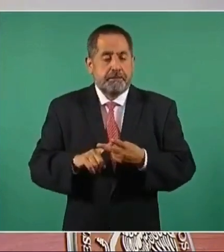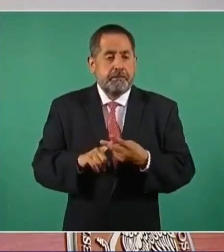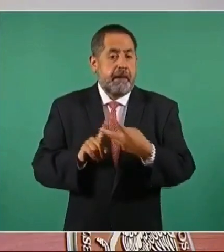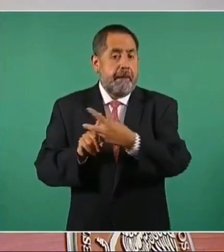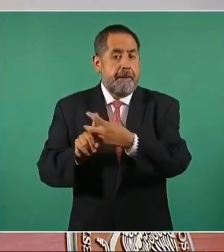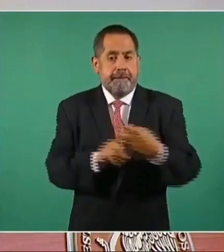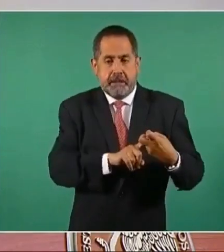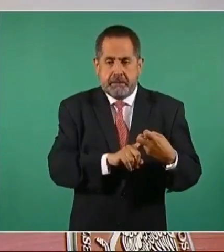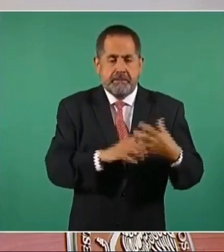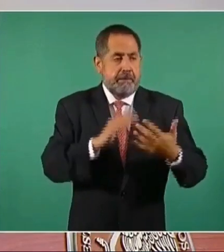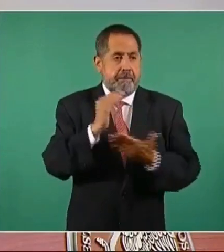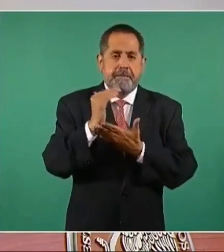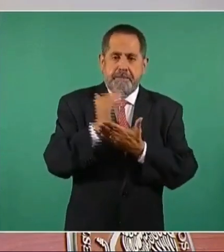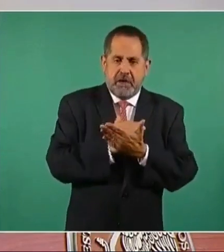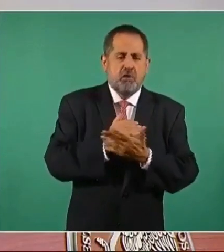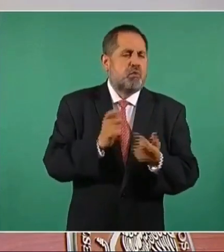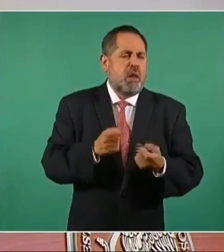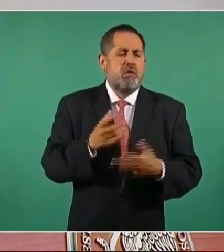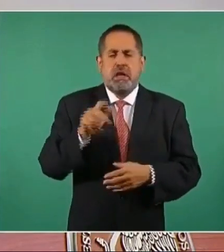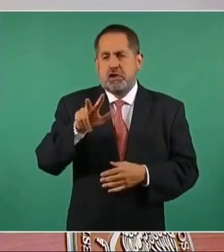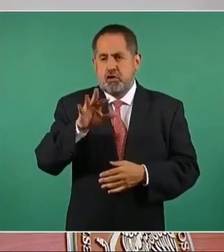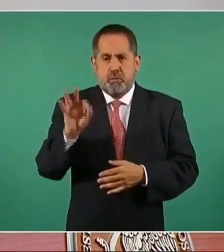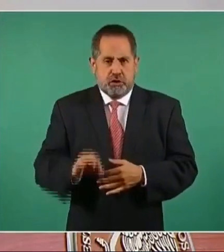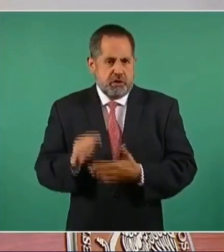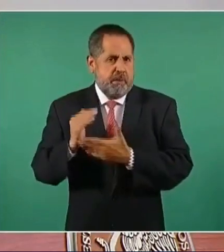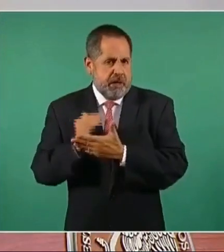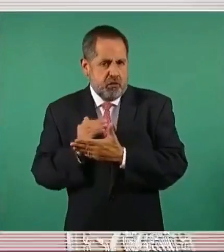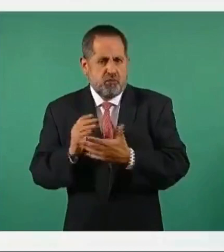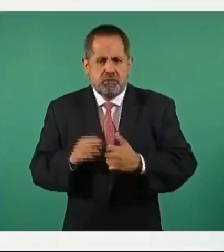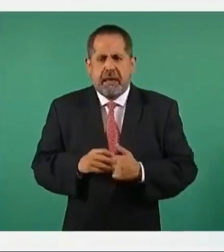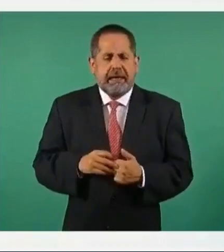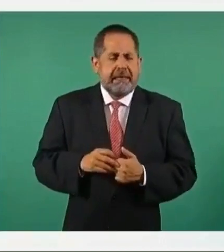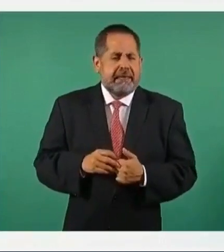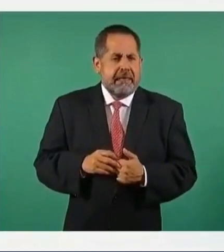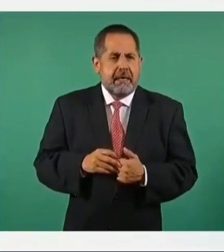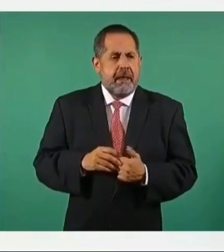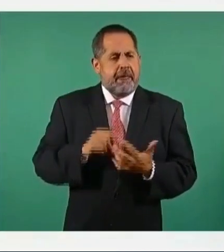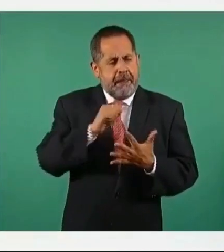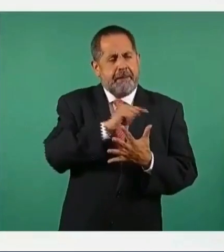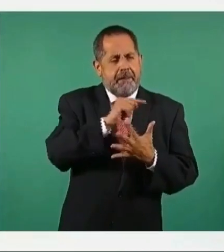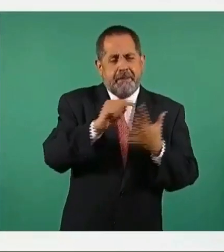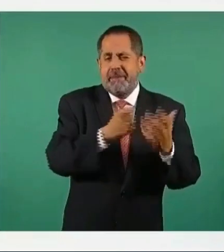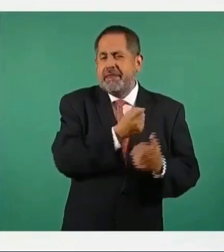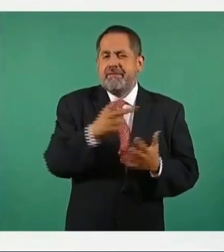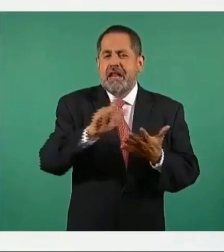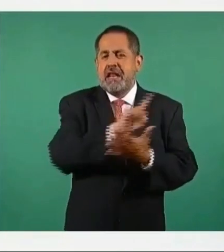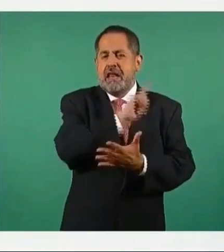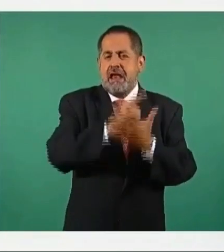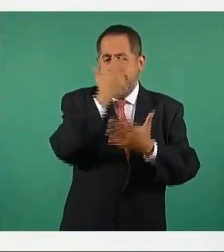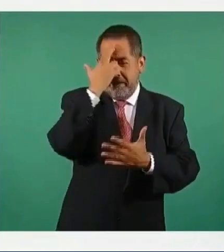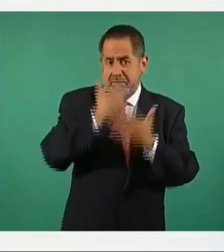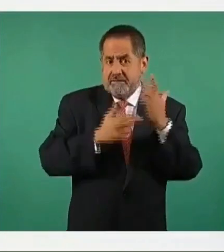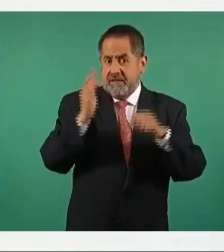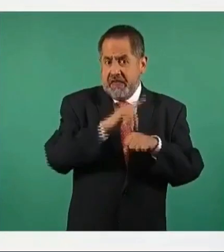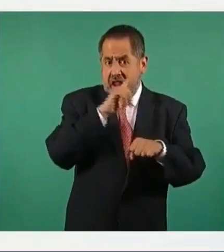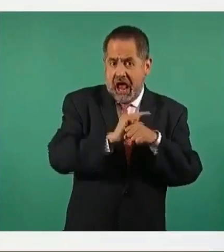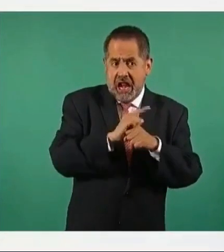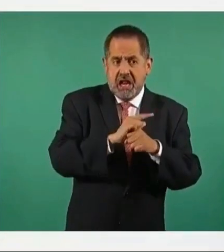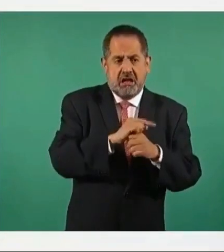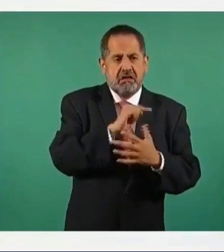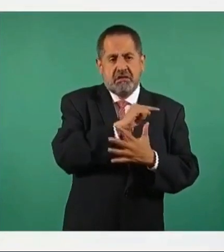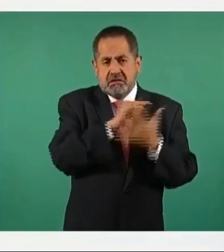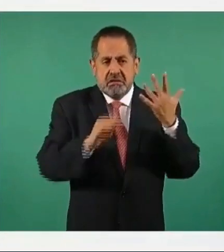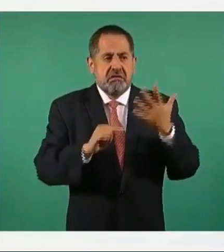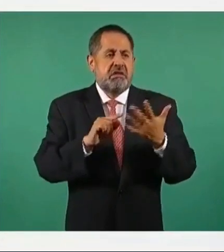en 18 por ciento y así en casi todos los delitos del fuero común y federal.